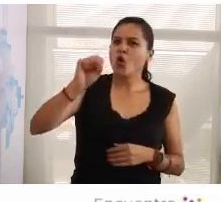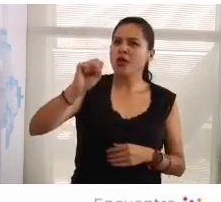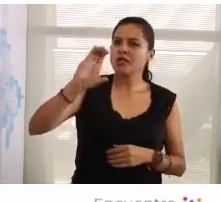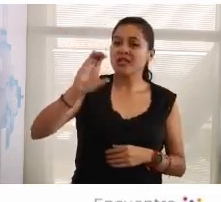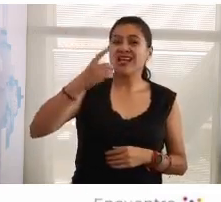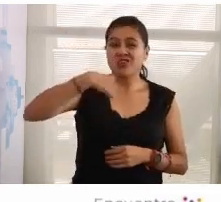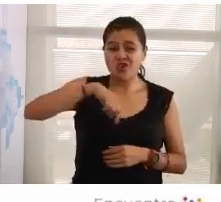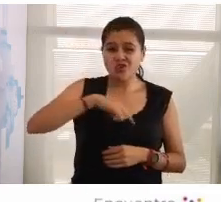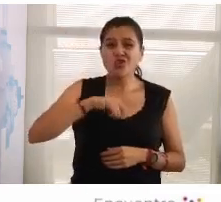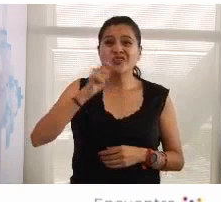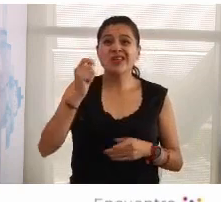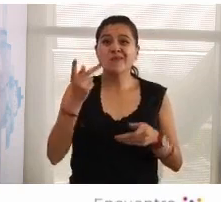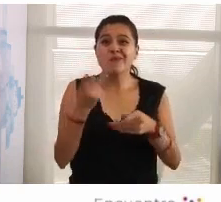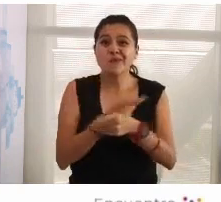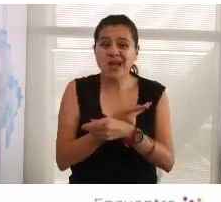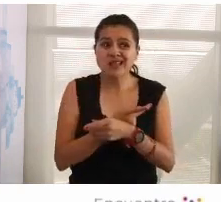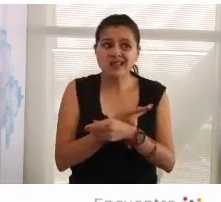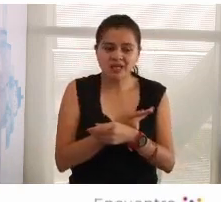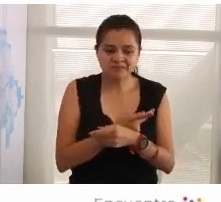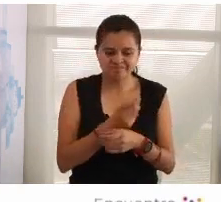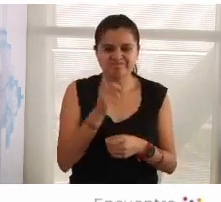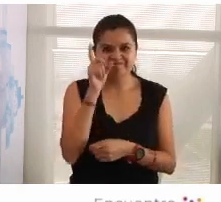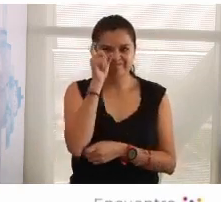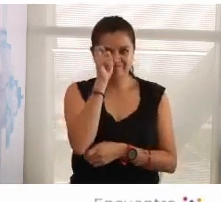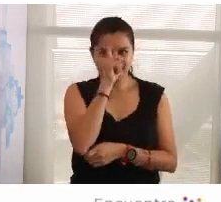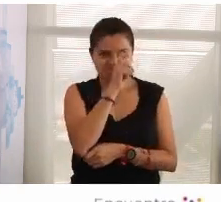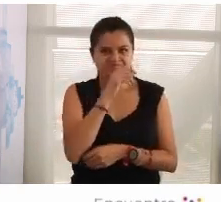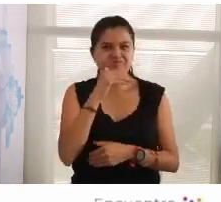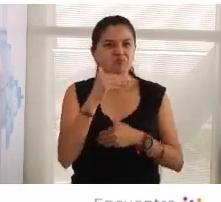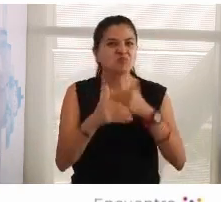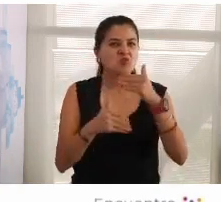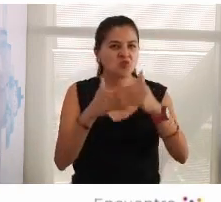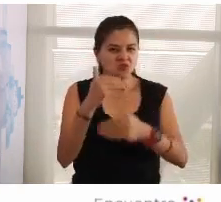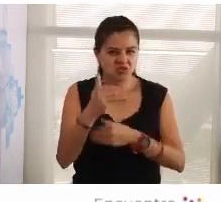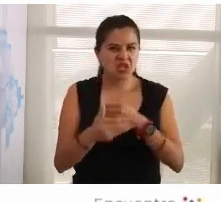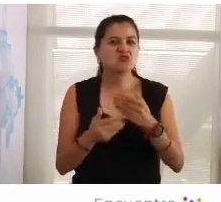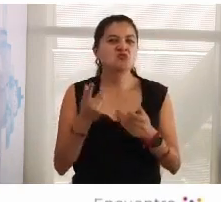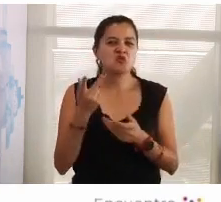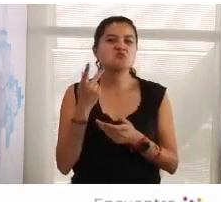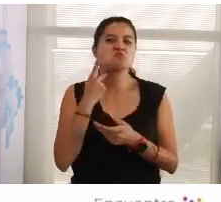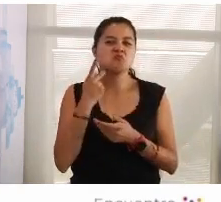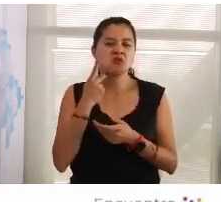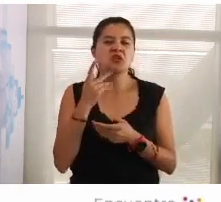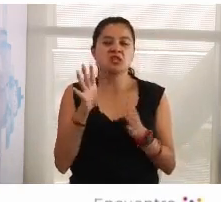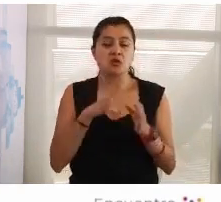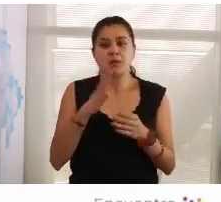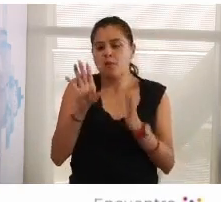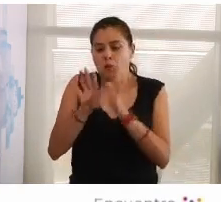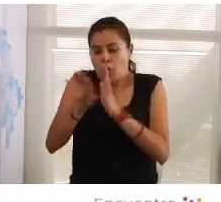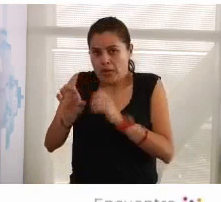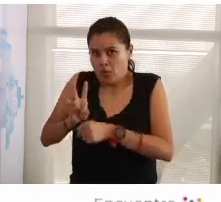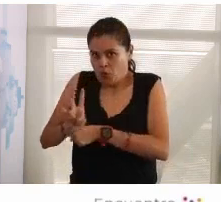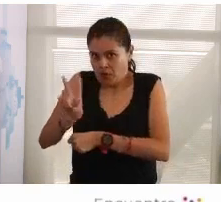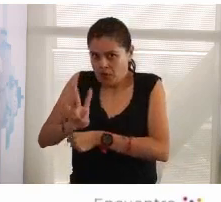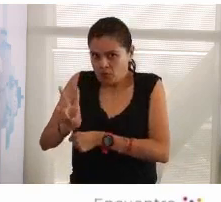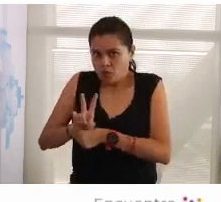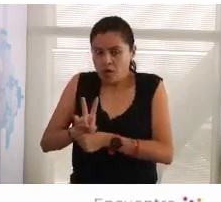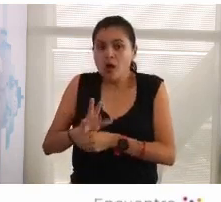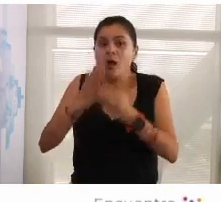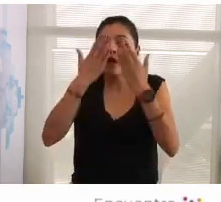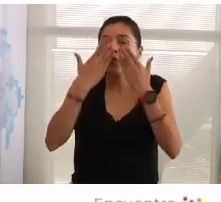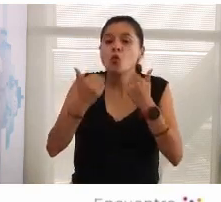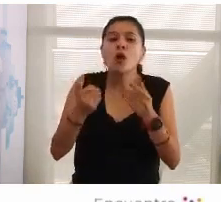adolecemos de esa visión de entender que en procesos políticos como en el caso de los que vivimos en Venezuela no vamos a tener